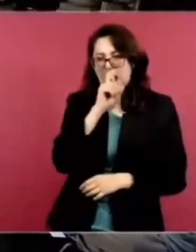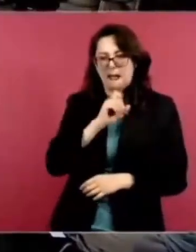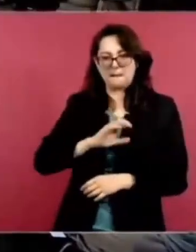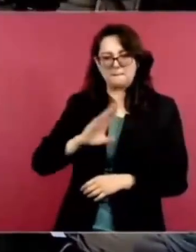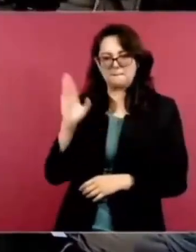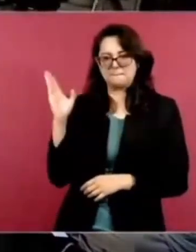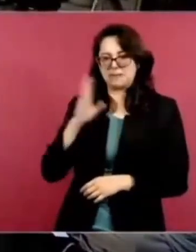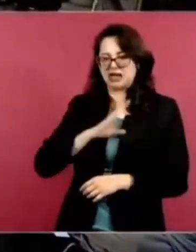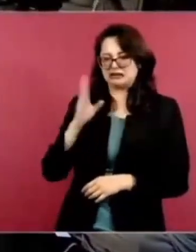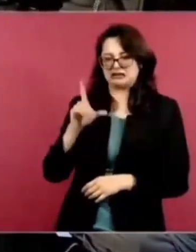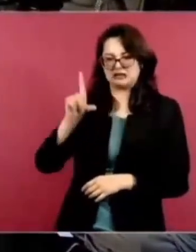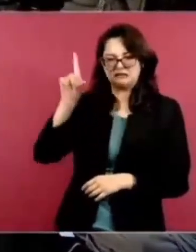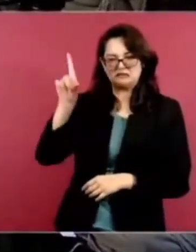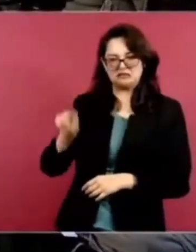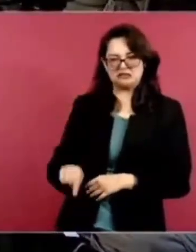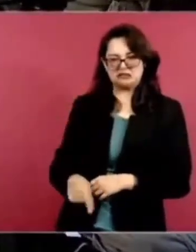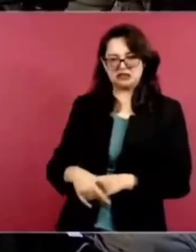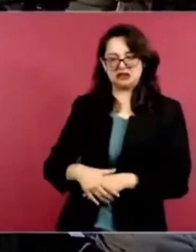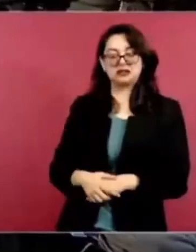Maloliente.